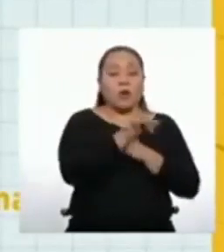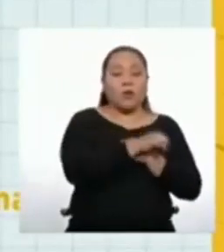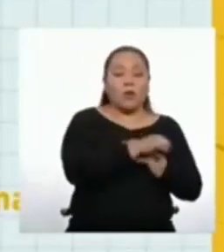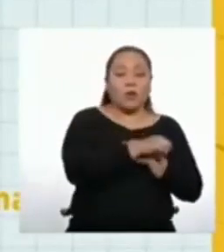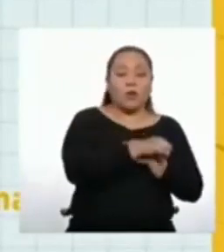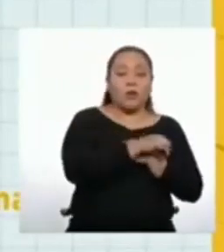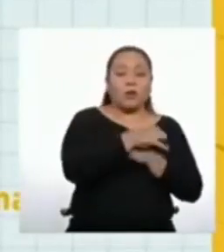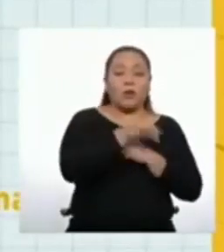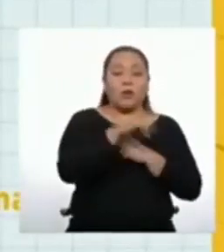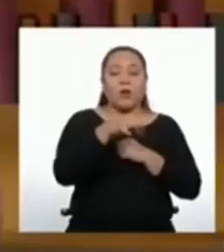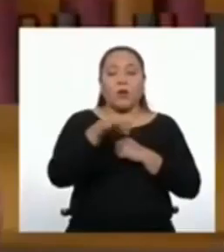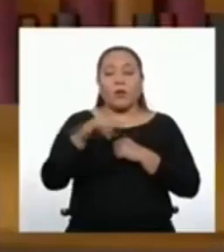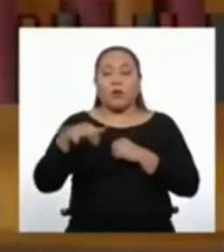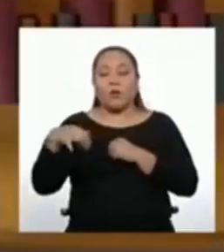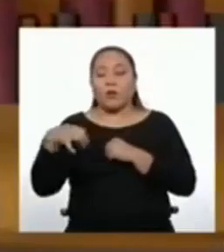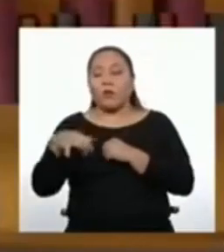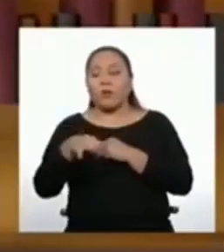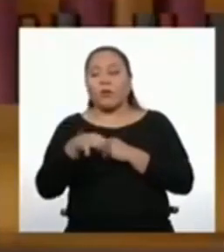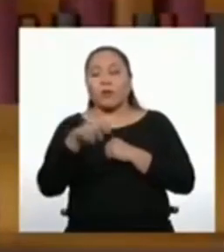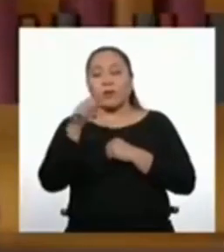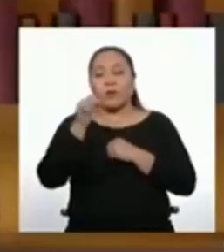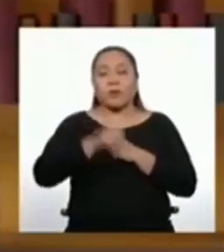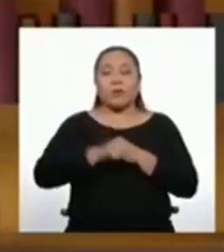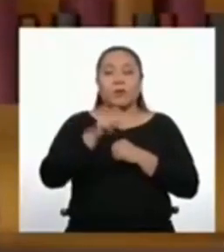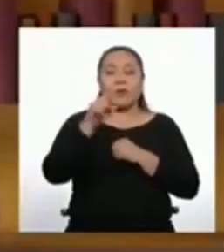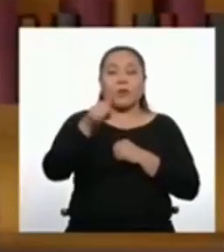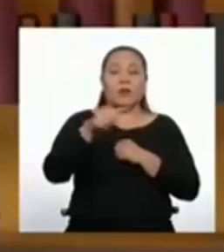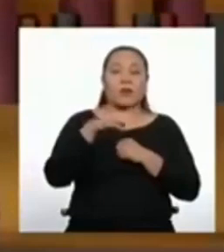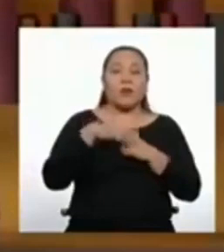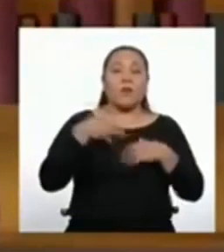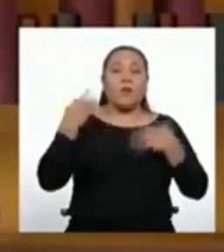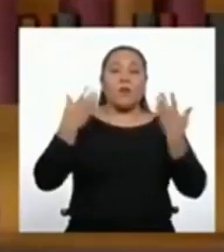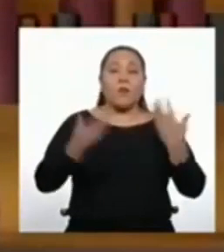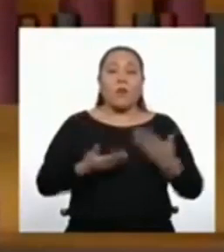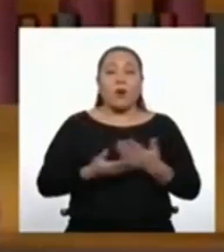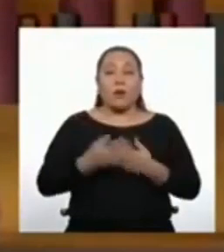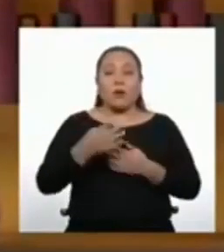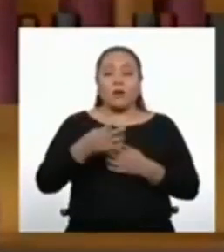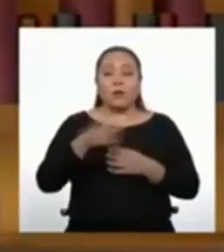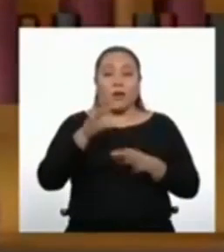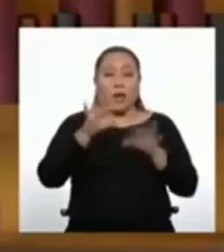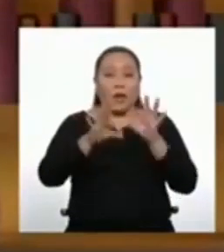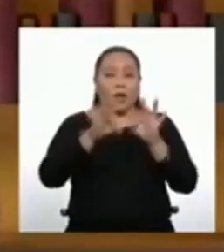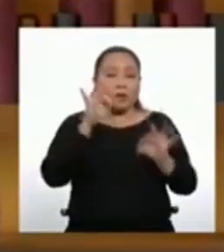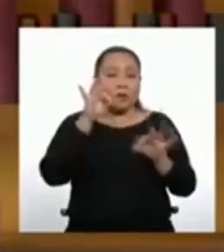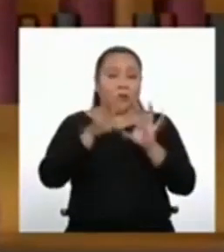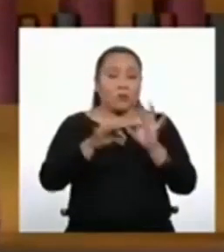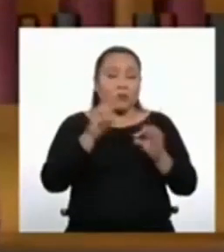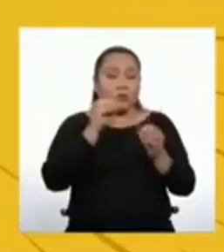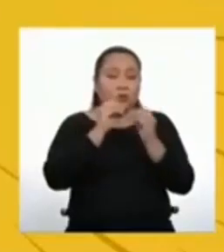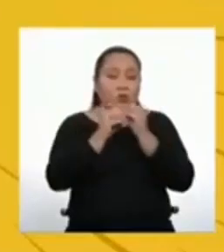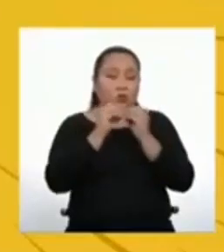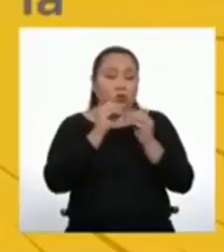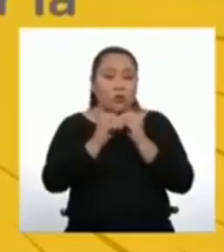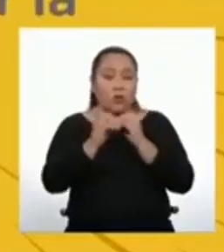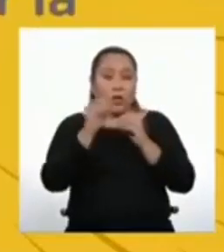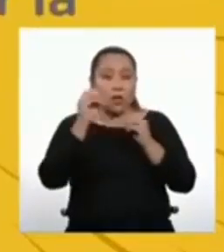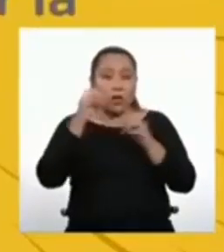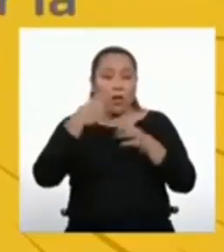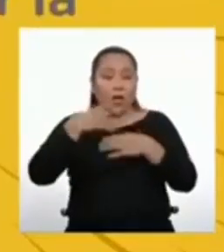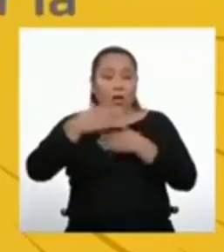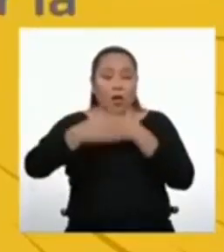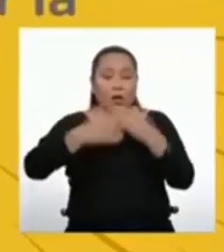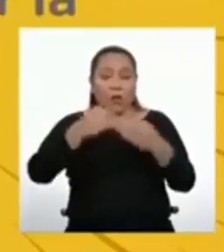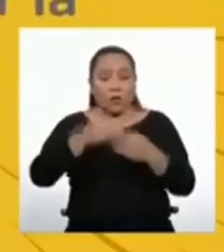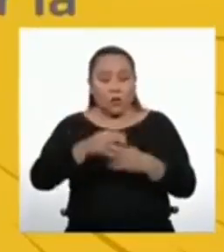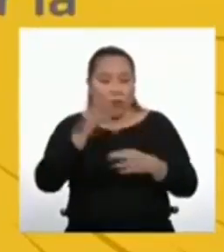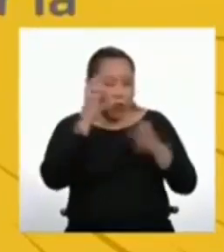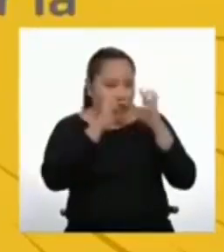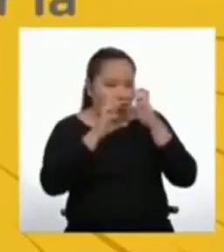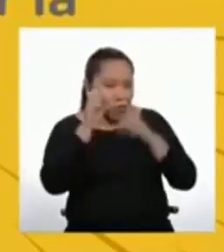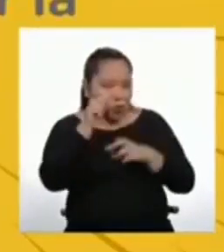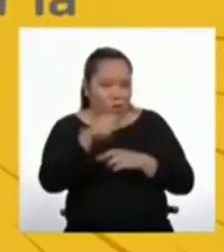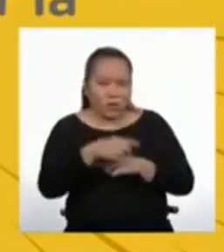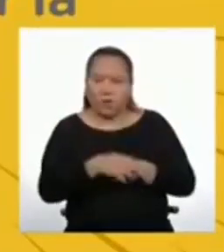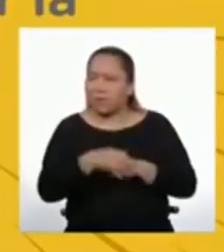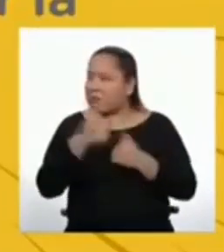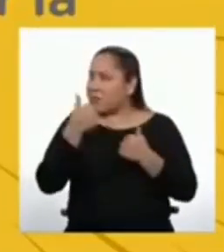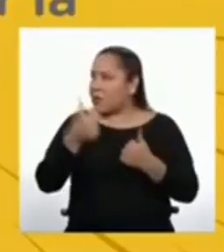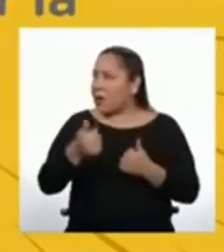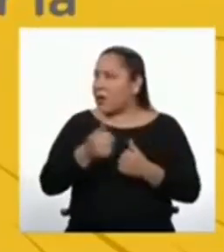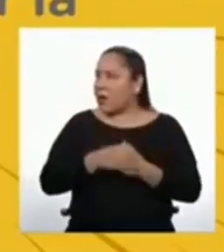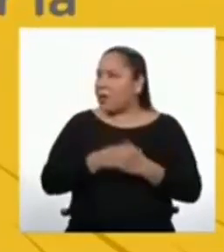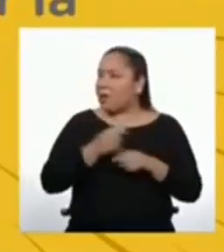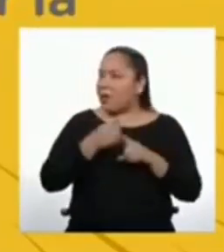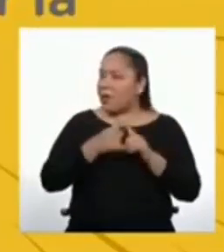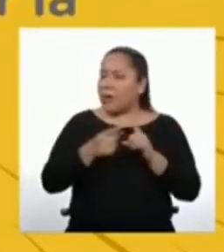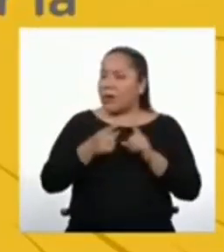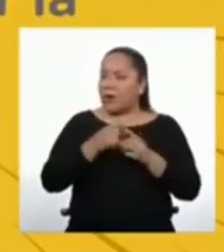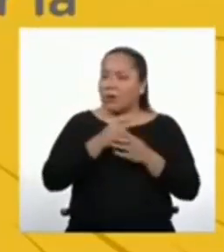tabla de dos filas. ¿Ves cómo pueden funcionar las ecuaciones? ¿Te ha quedado alguna duda hasta ahí? Todo bien por ahora. Pero ya es